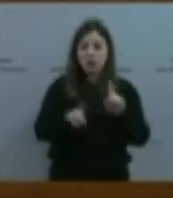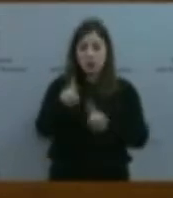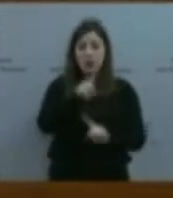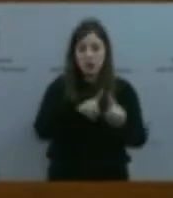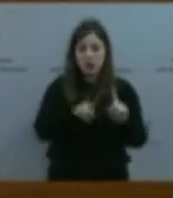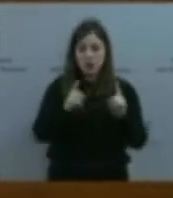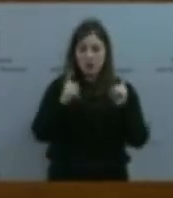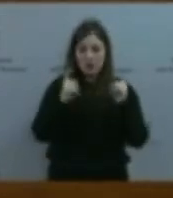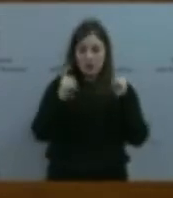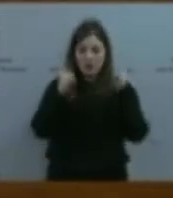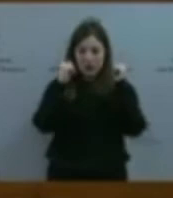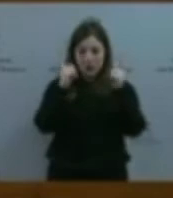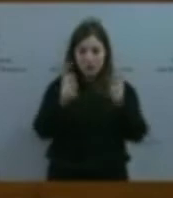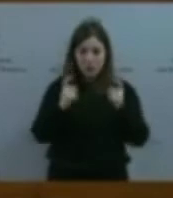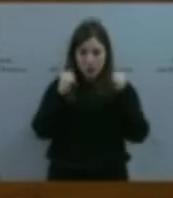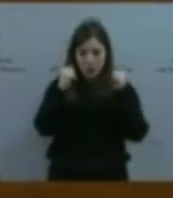consideramos fundamental.